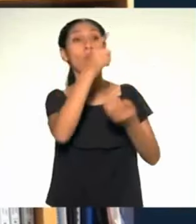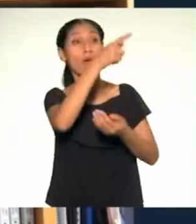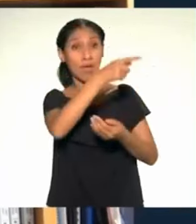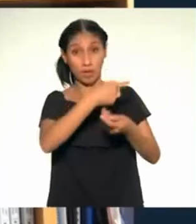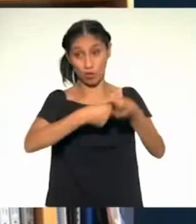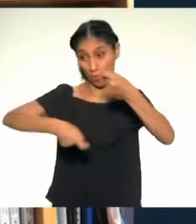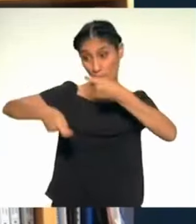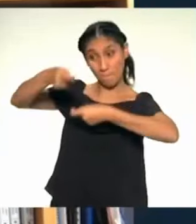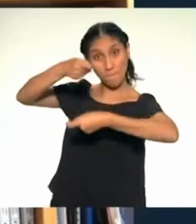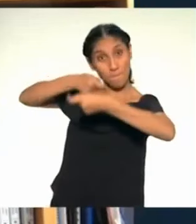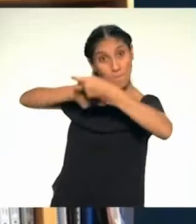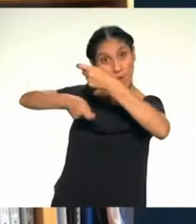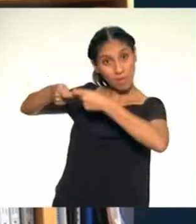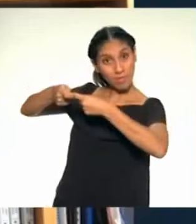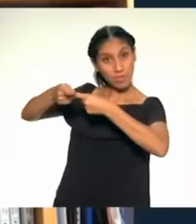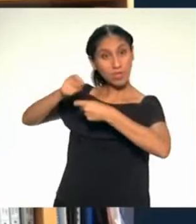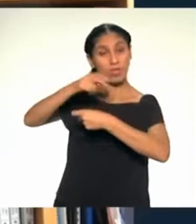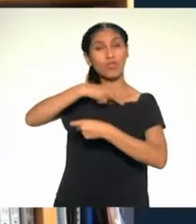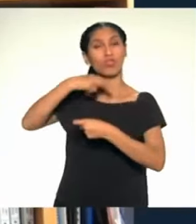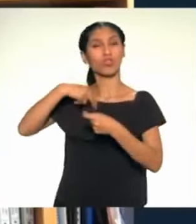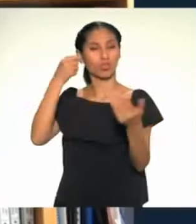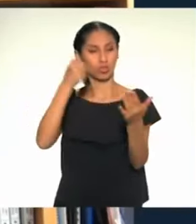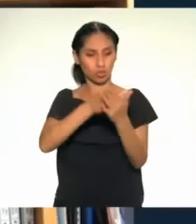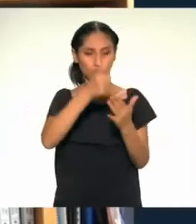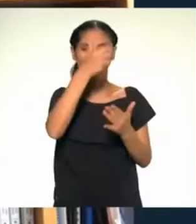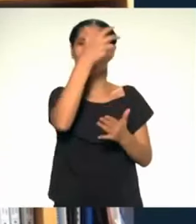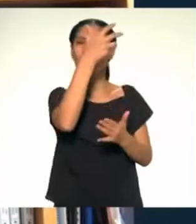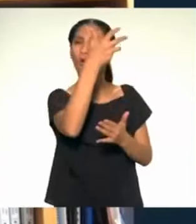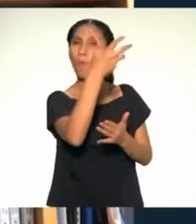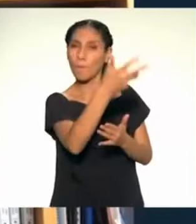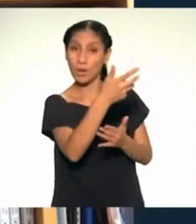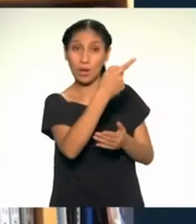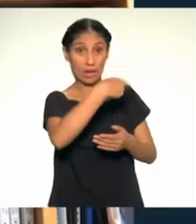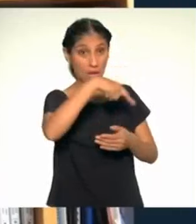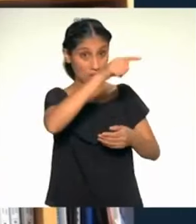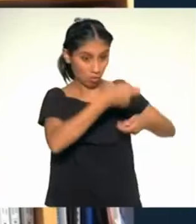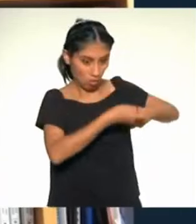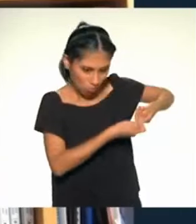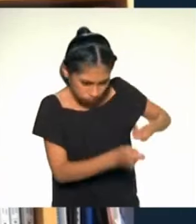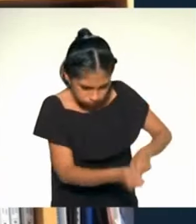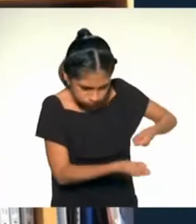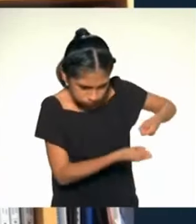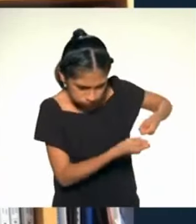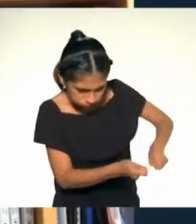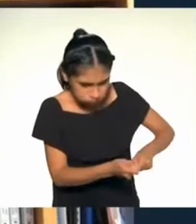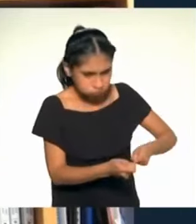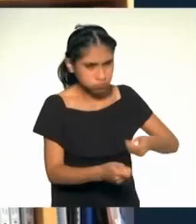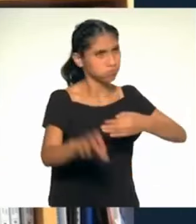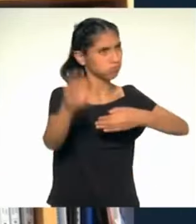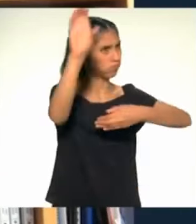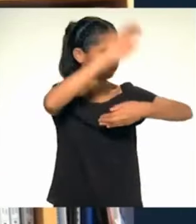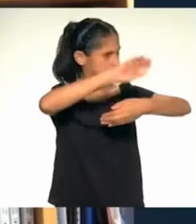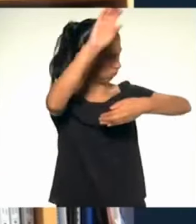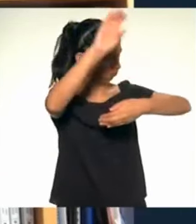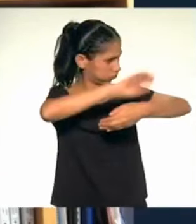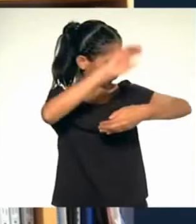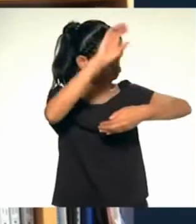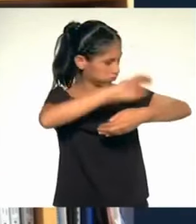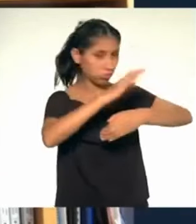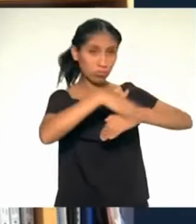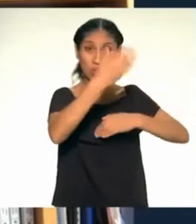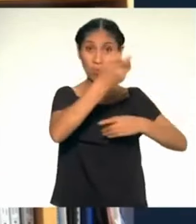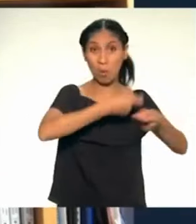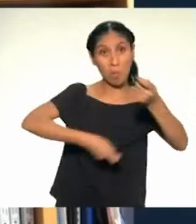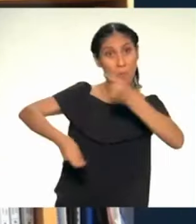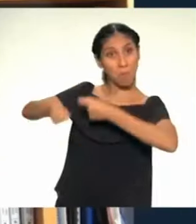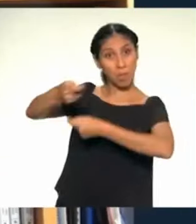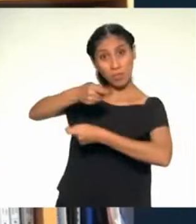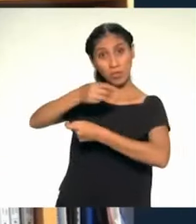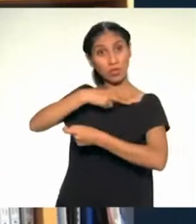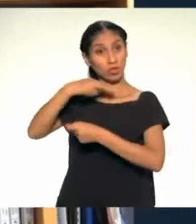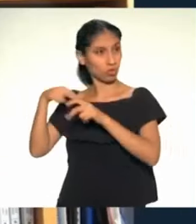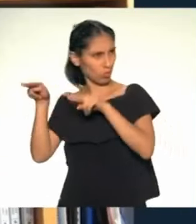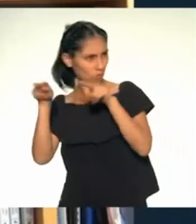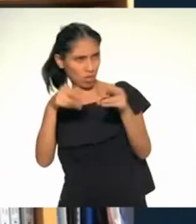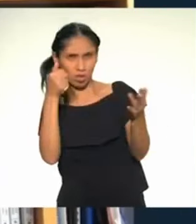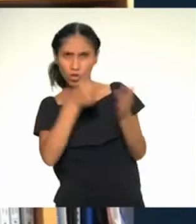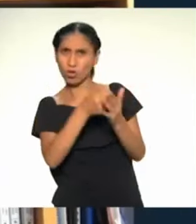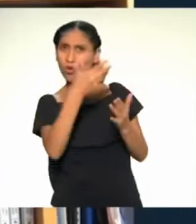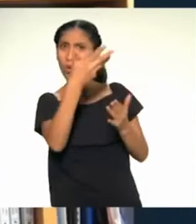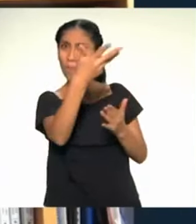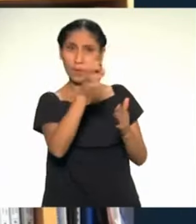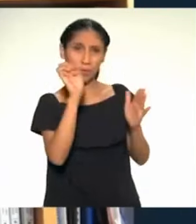provengan de esa agrobiodiversidad. Por ejemplo, la quinoa, la kiwicha,